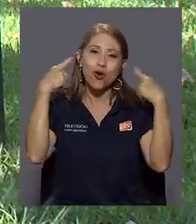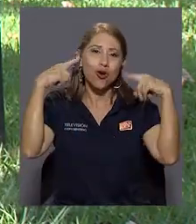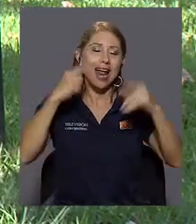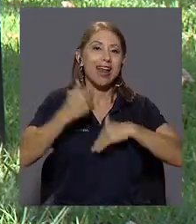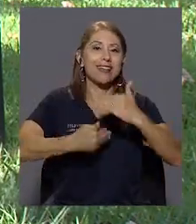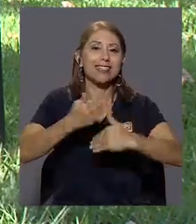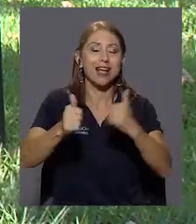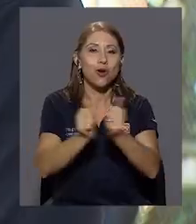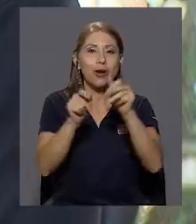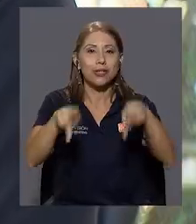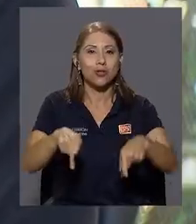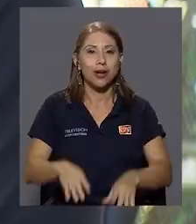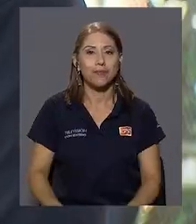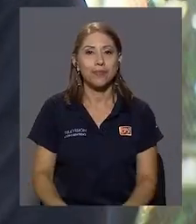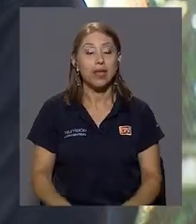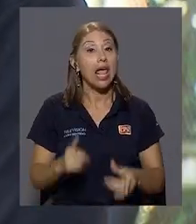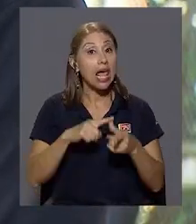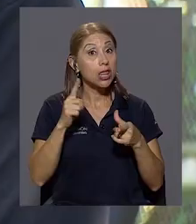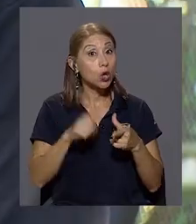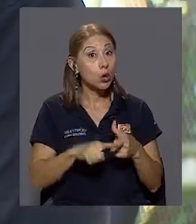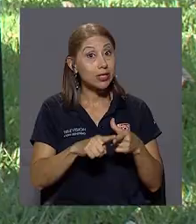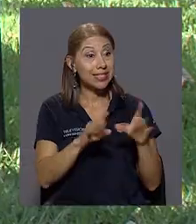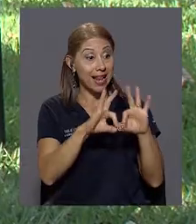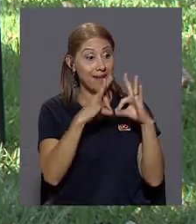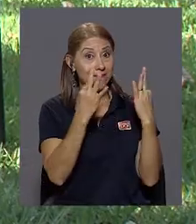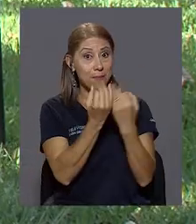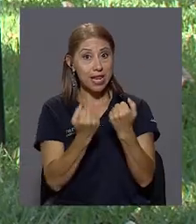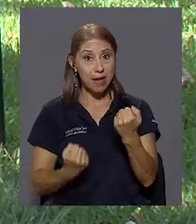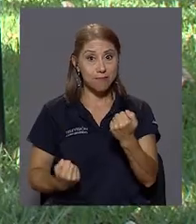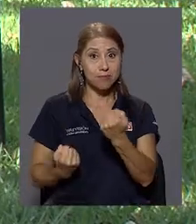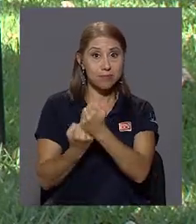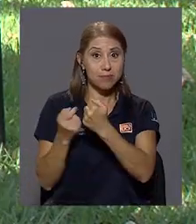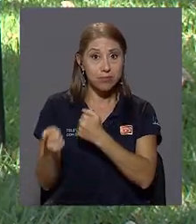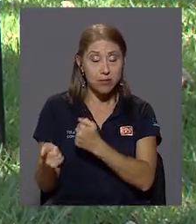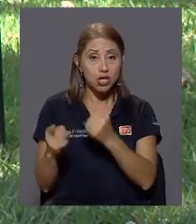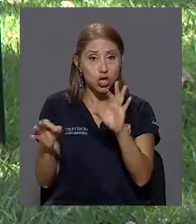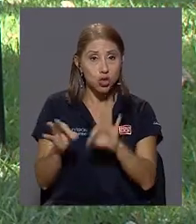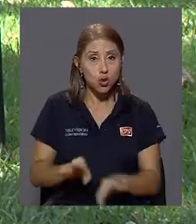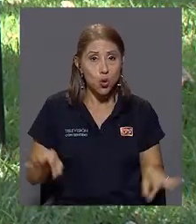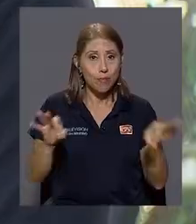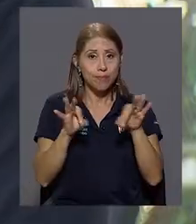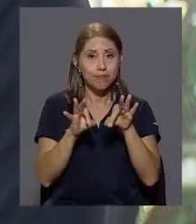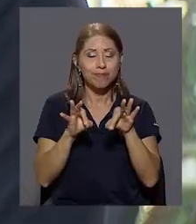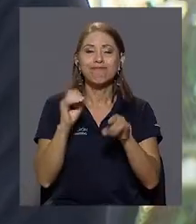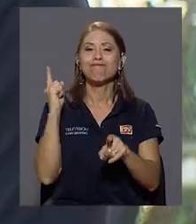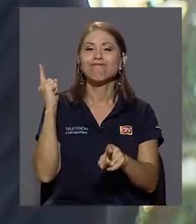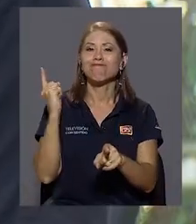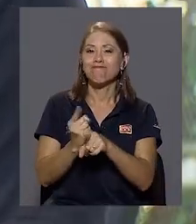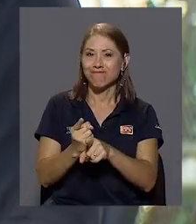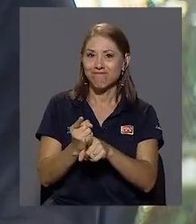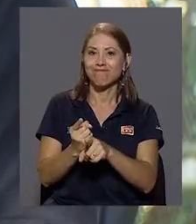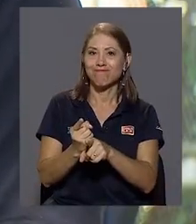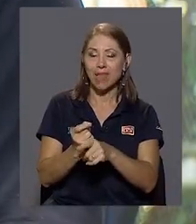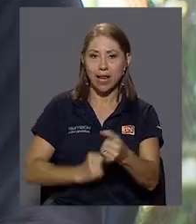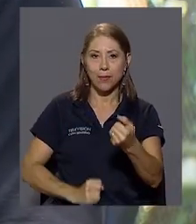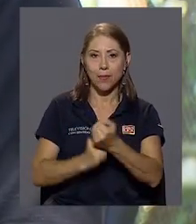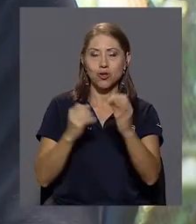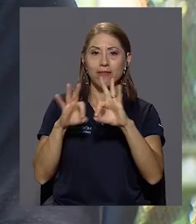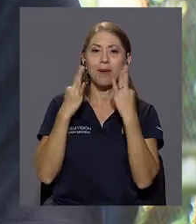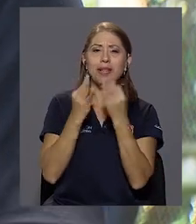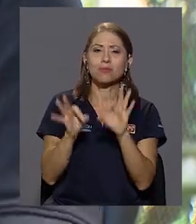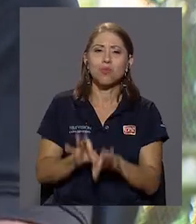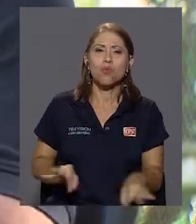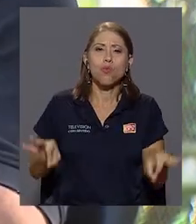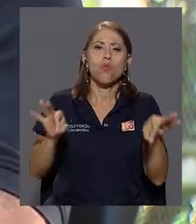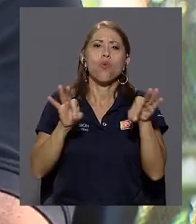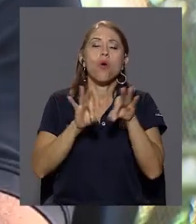lograr avanzar con la persona. Me parece que entonces el apoyo de la familia es súper importante. Es correcto, el apoyo de la familia va a ser